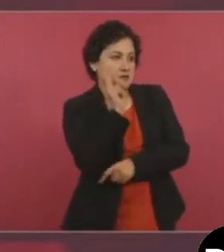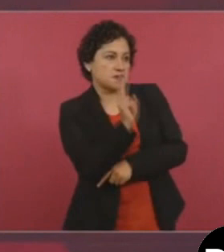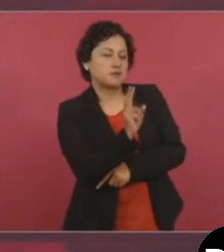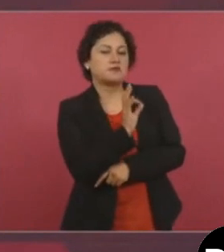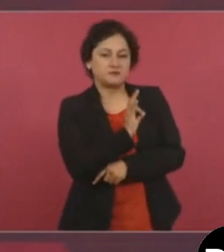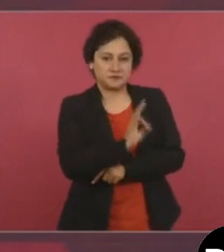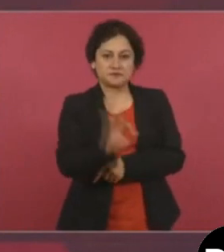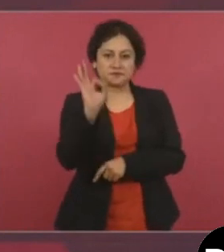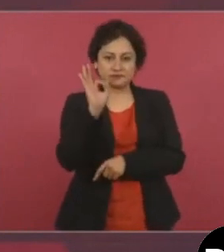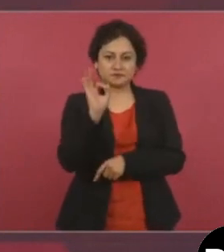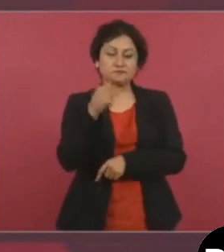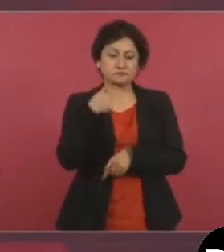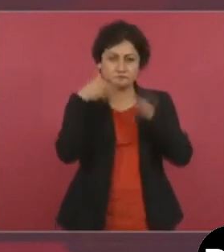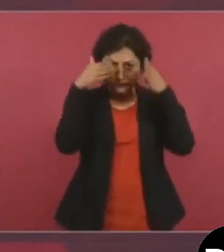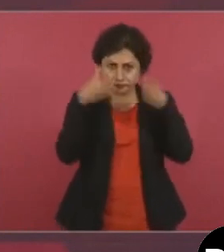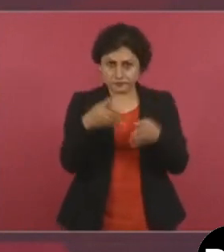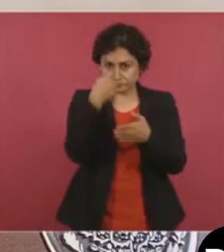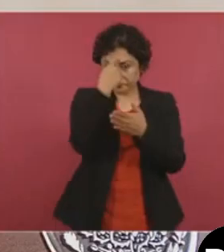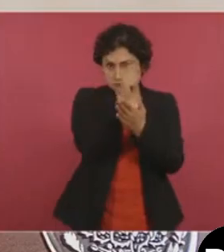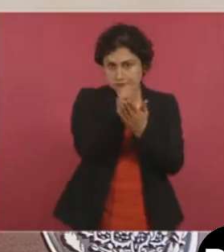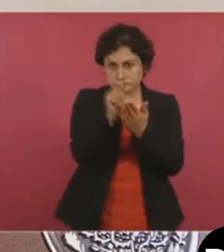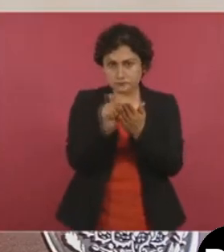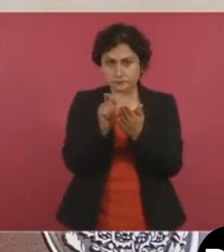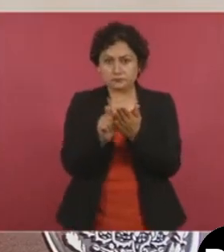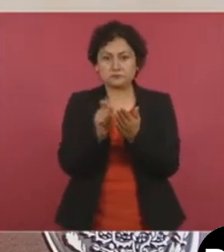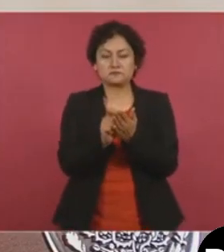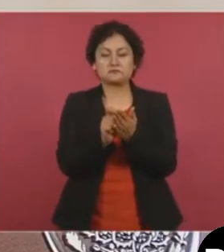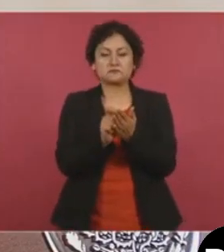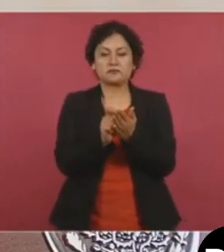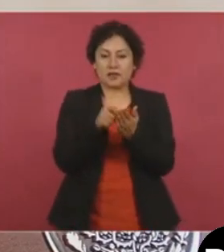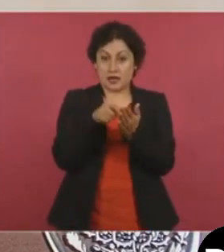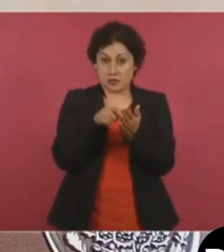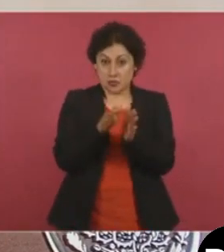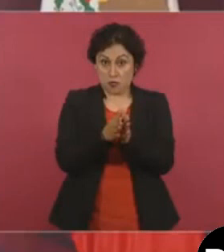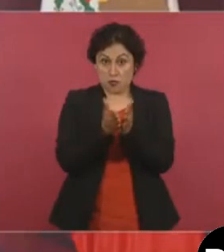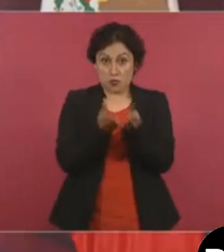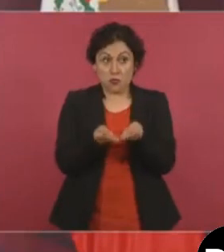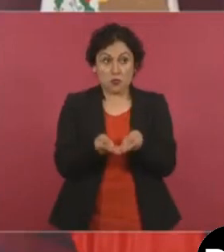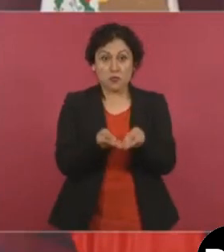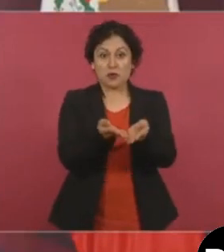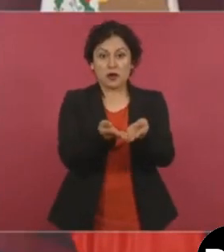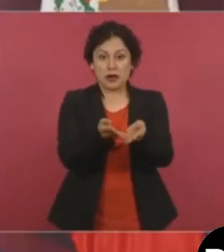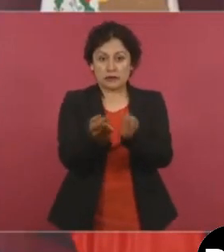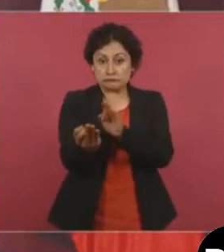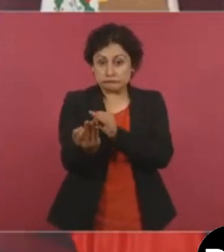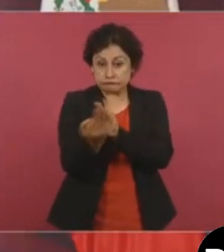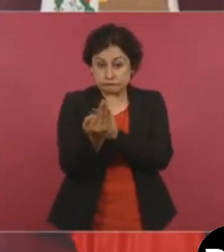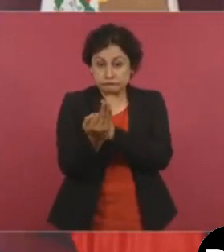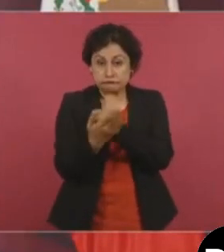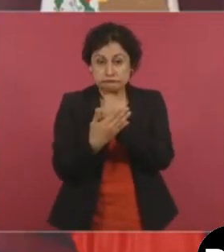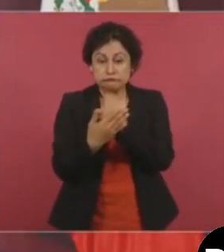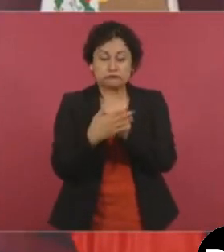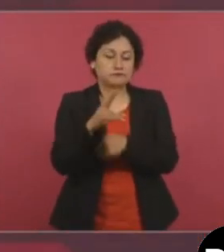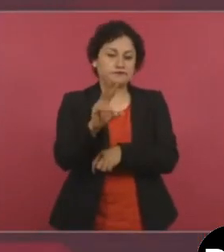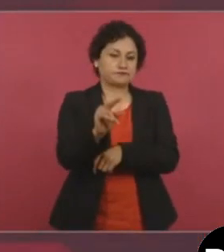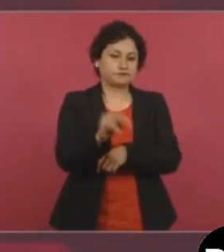escribir, no para publicar pronto, voy a